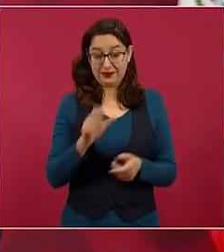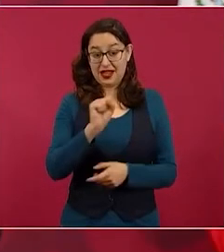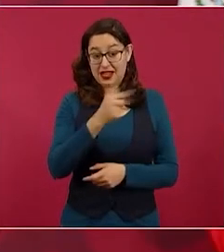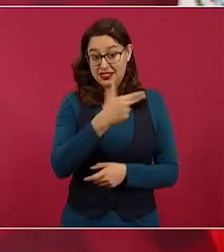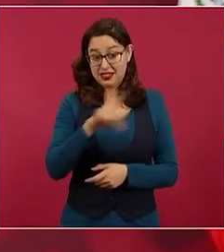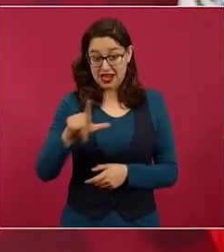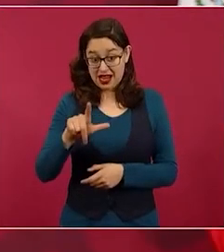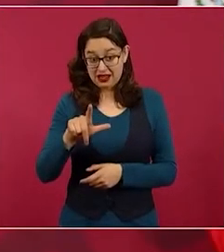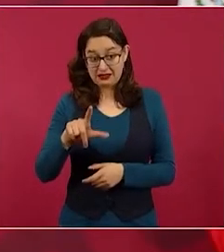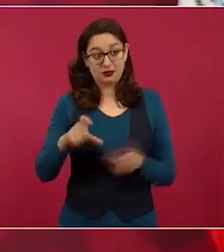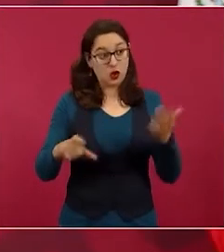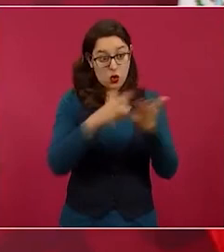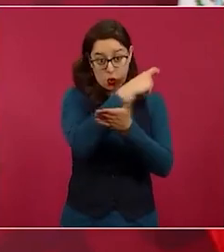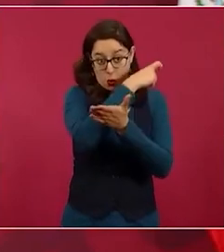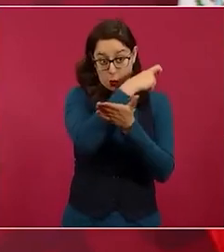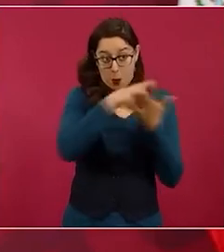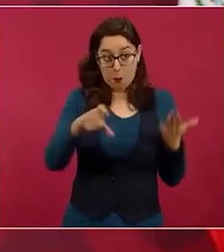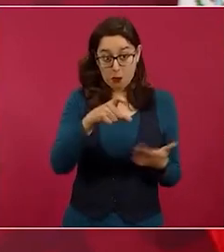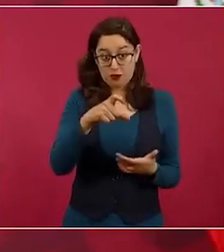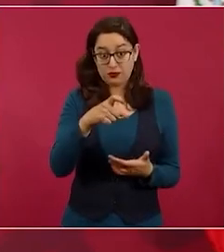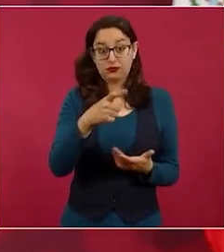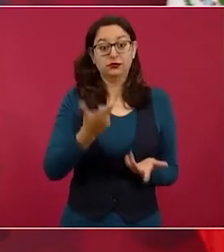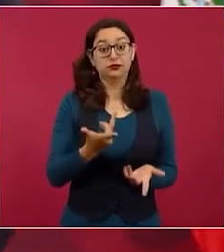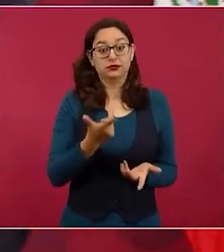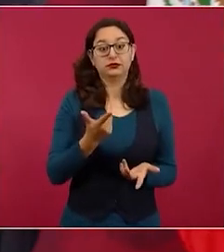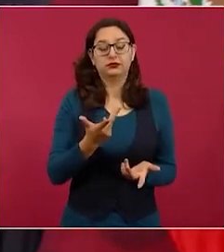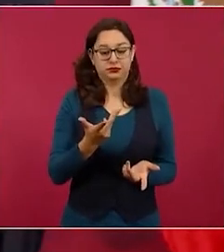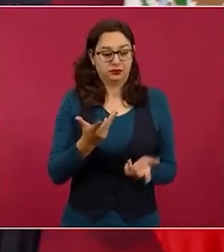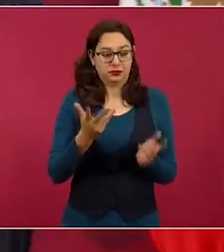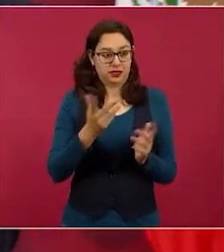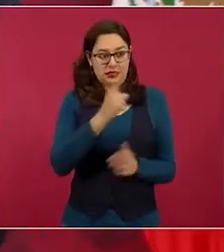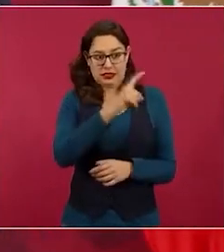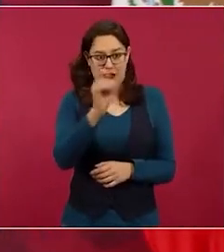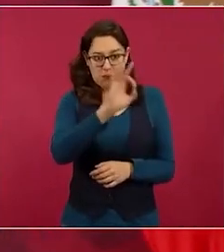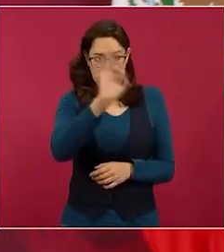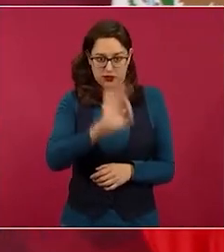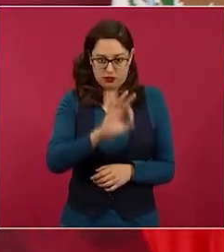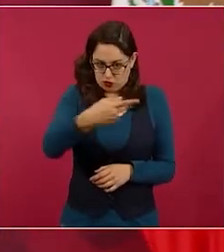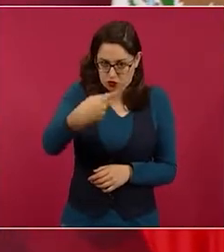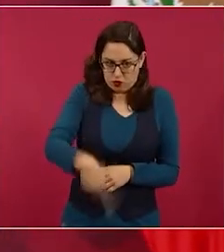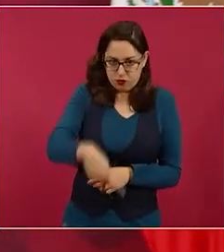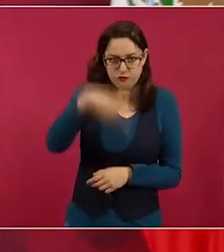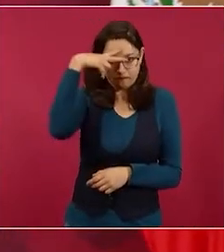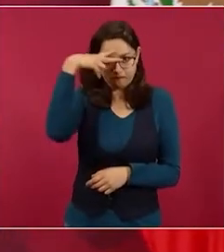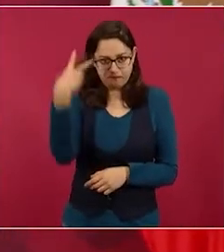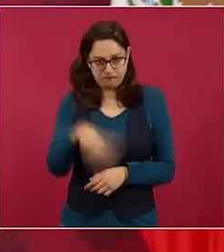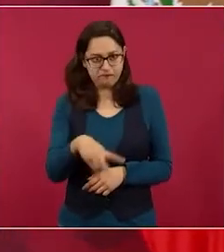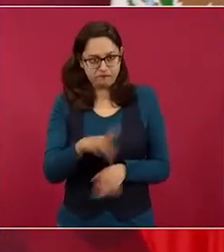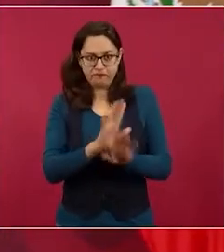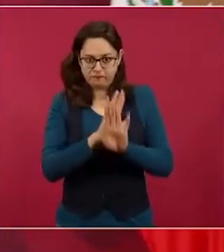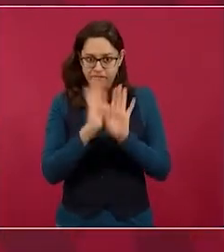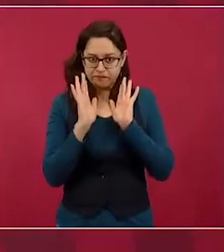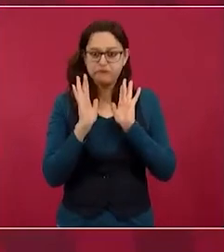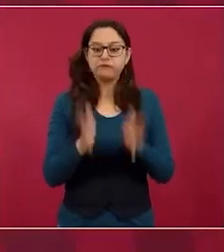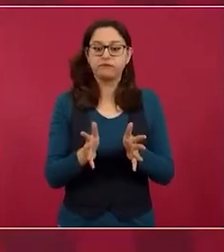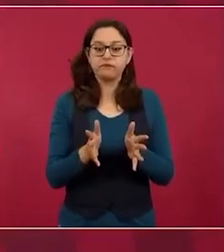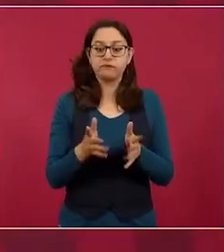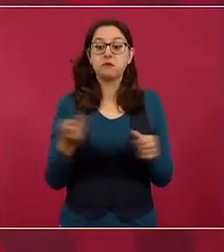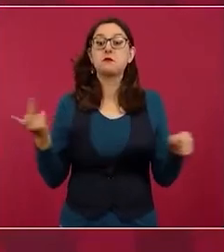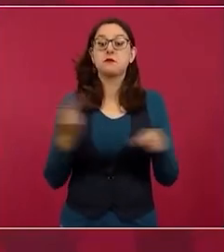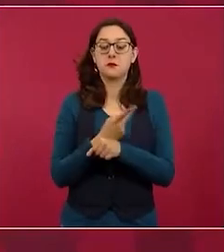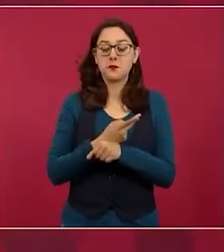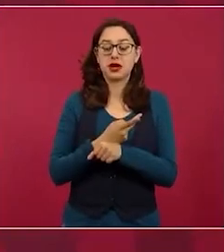Shell, ya tenemos producción suficiente. si sumamos la producción,